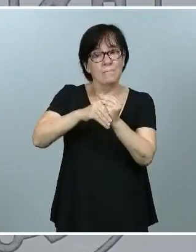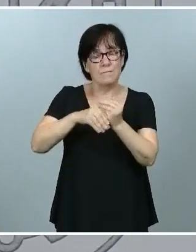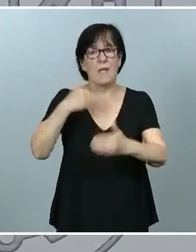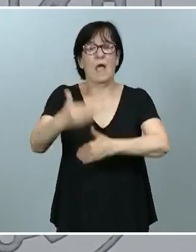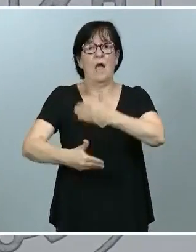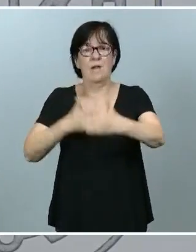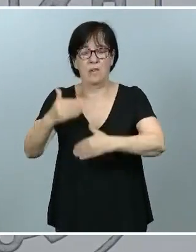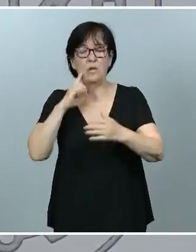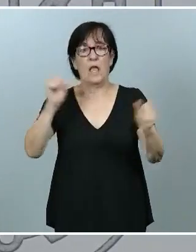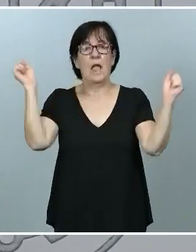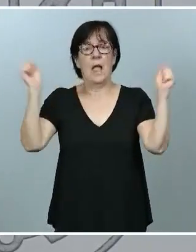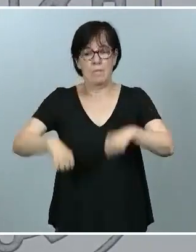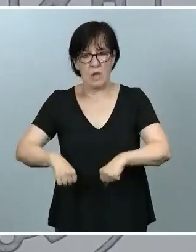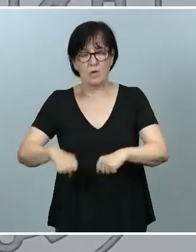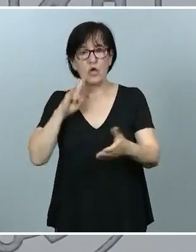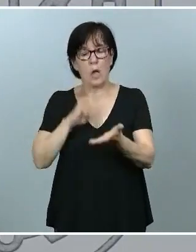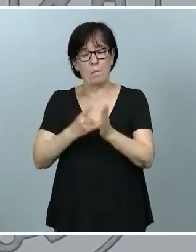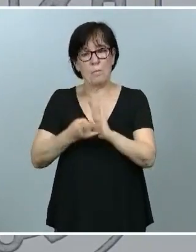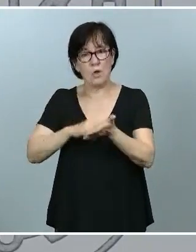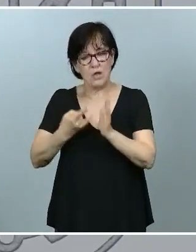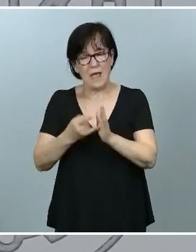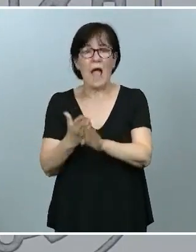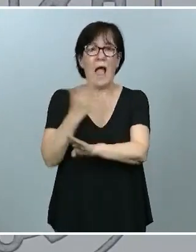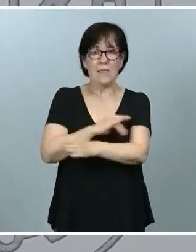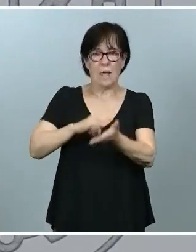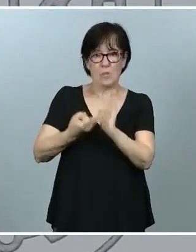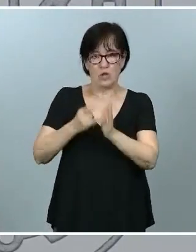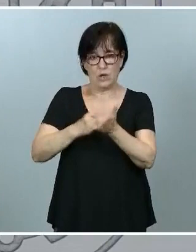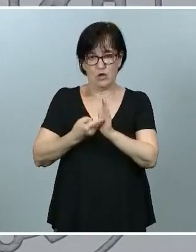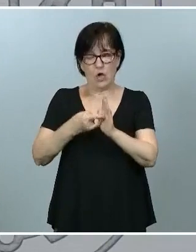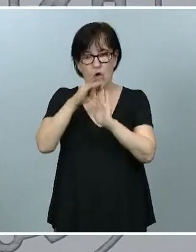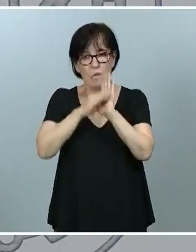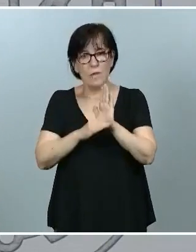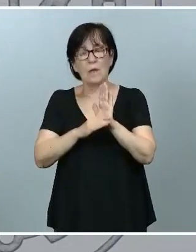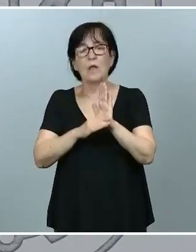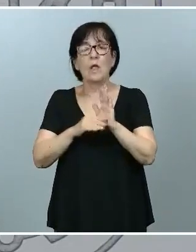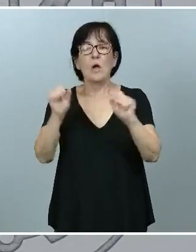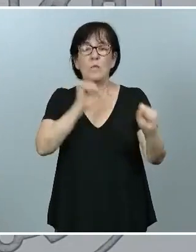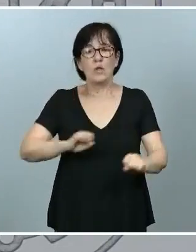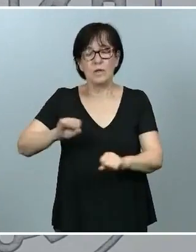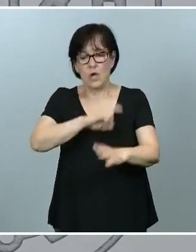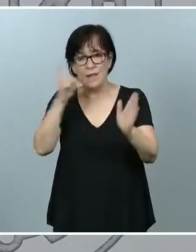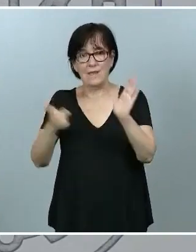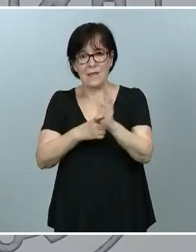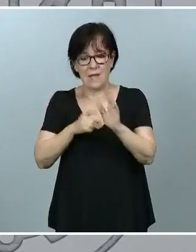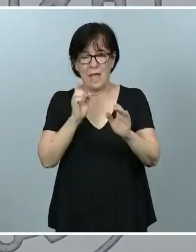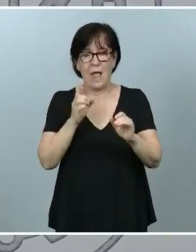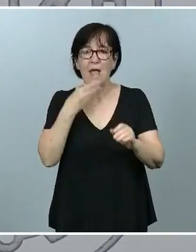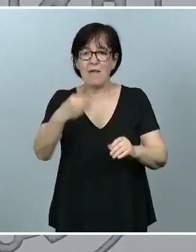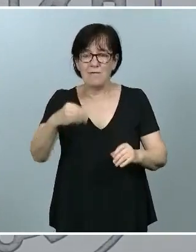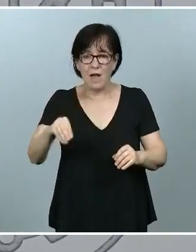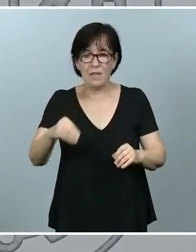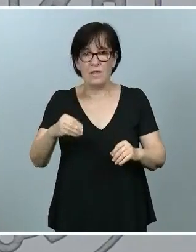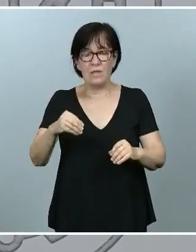aprobación de este proyecto, de este anteproyecto de ley orgánica de protección integral a la infancia y a la adolescencia frente a la